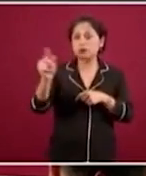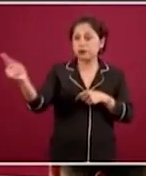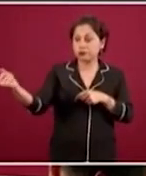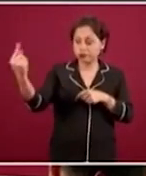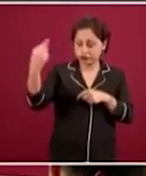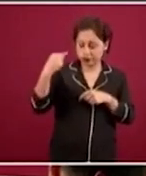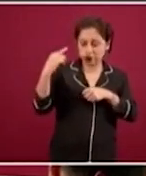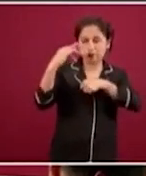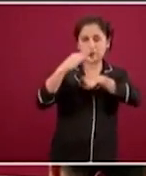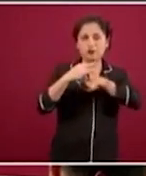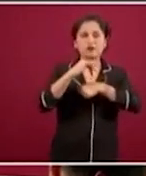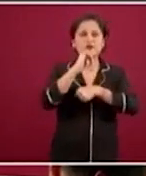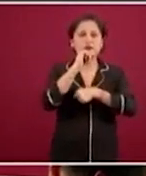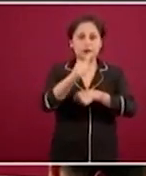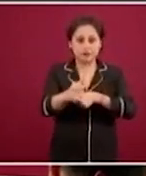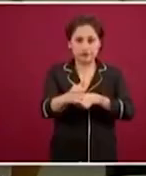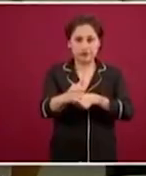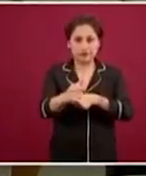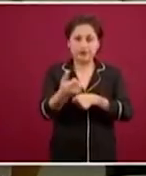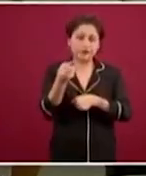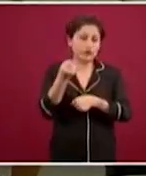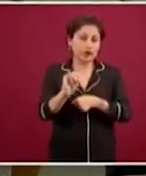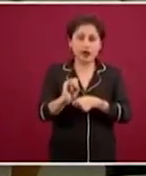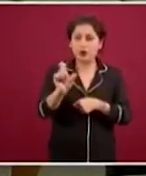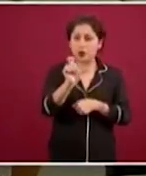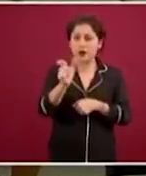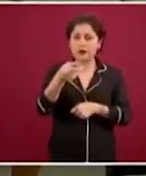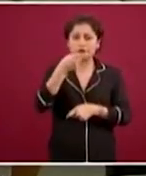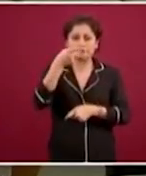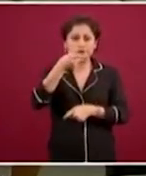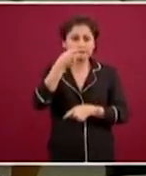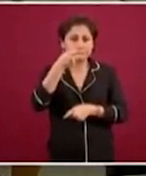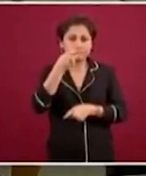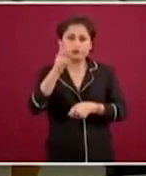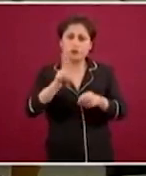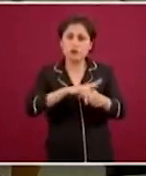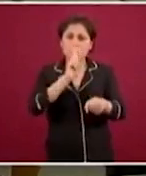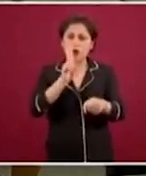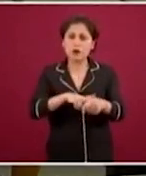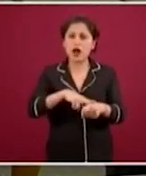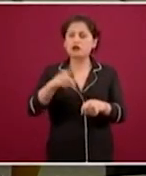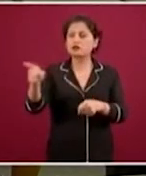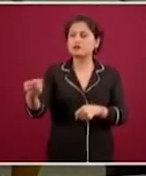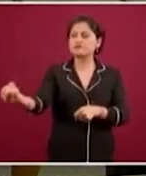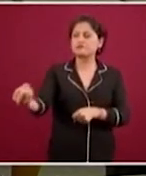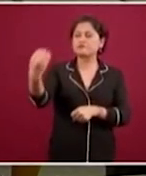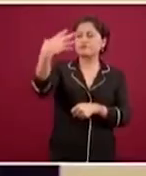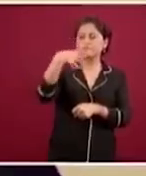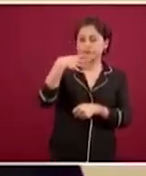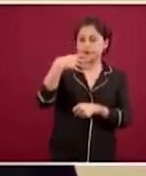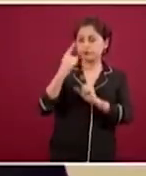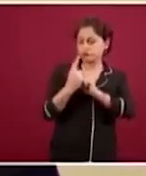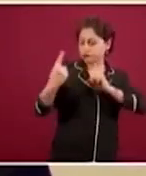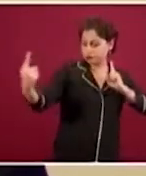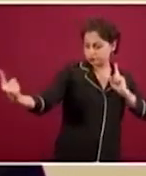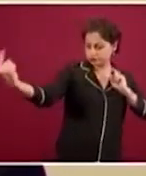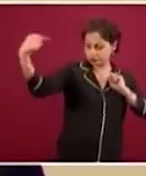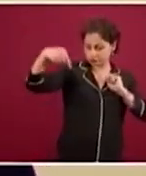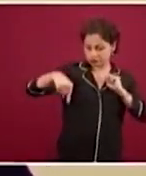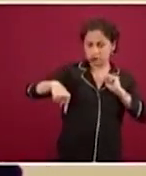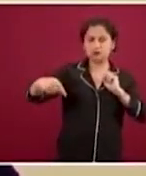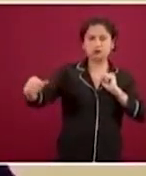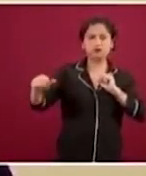pesadas y que se producen al hablar. Pero también quien va a estornudar que se tape.